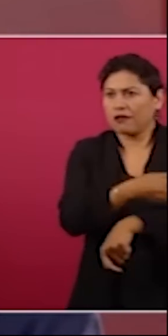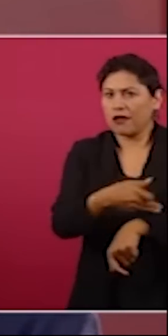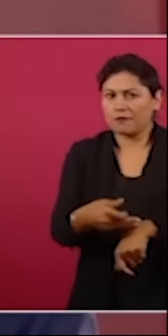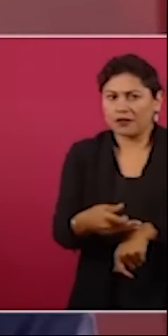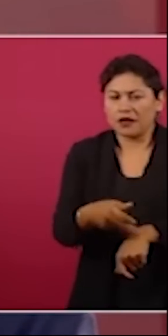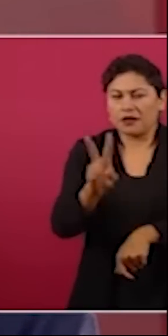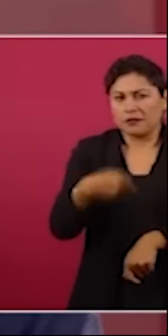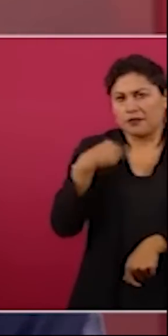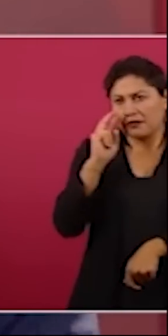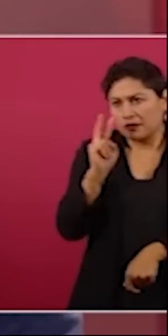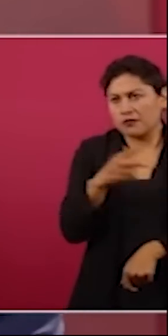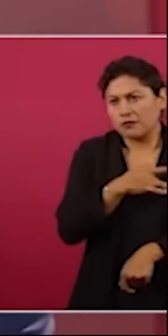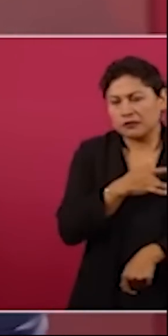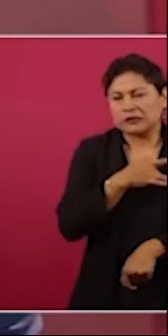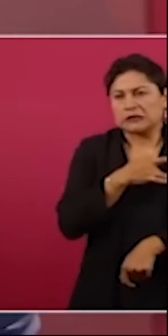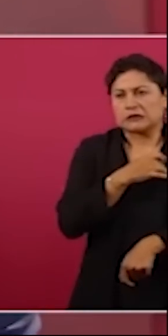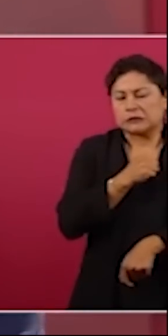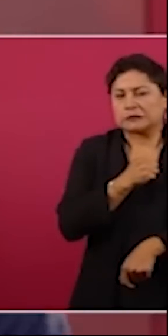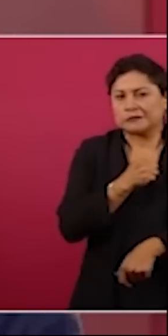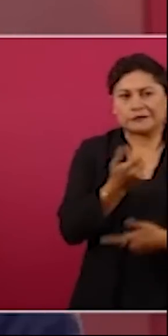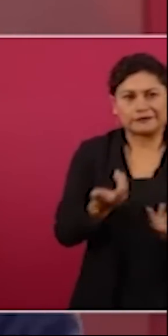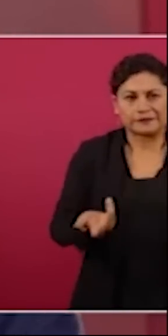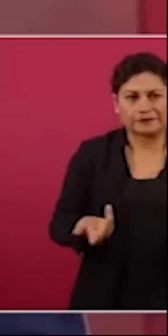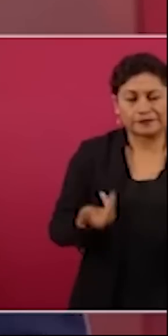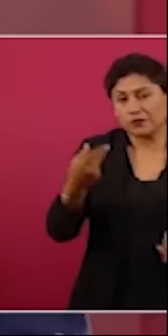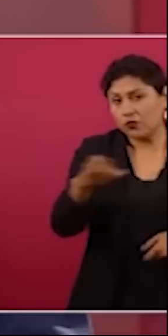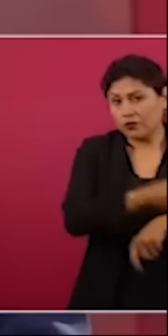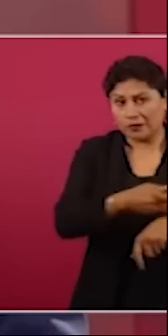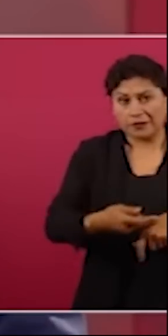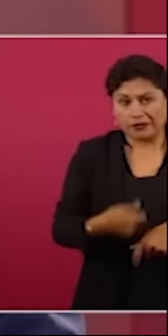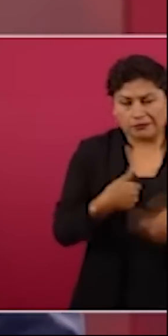me da sentimientos la situación de los familiares